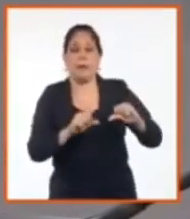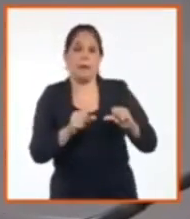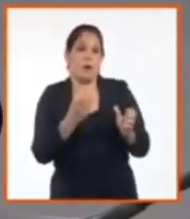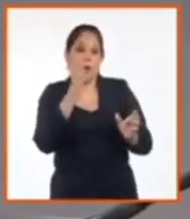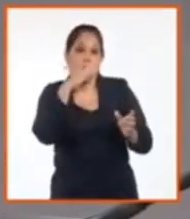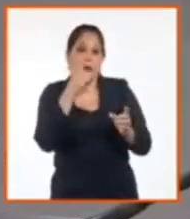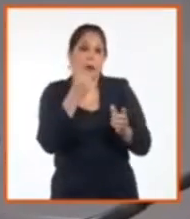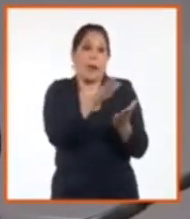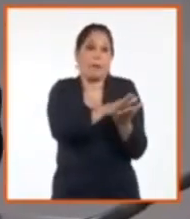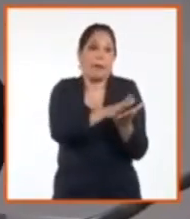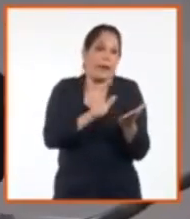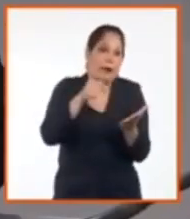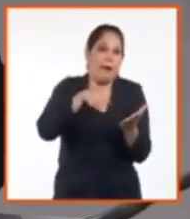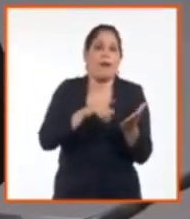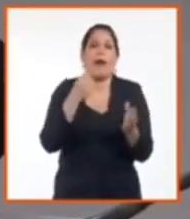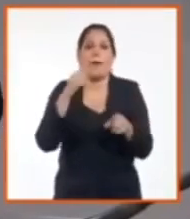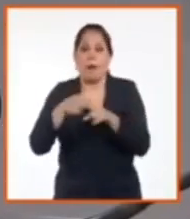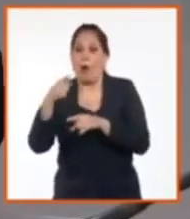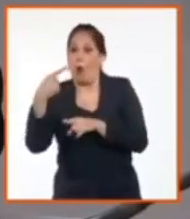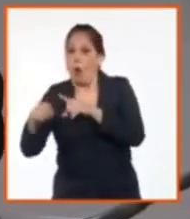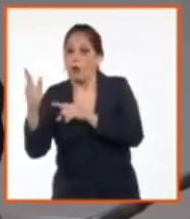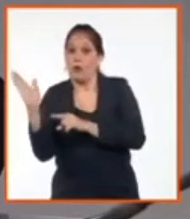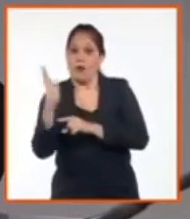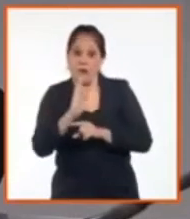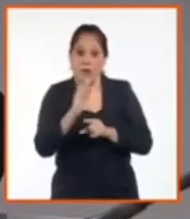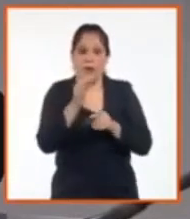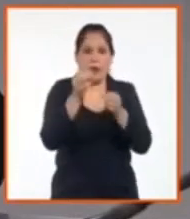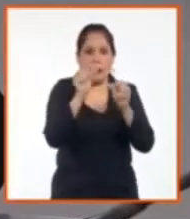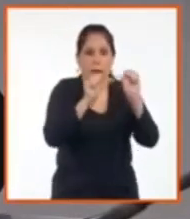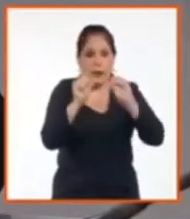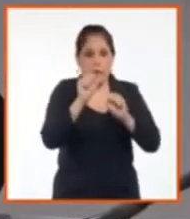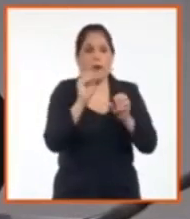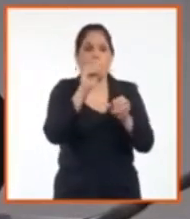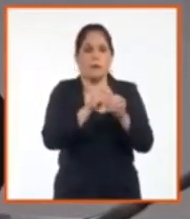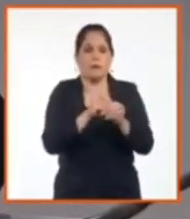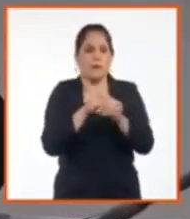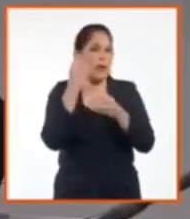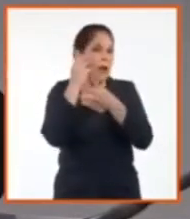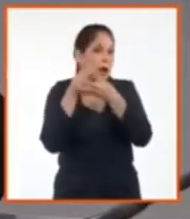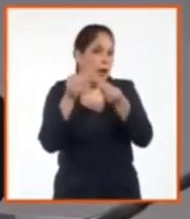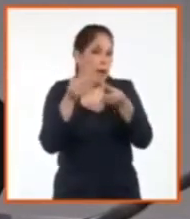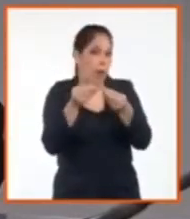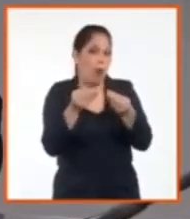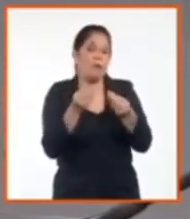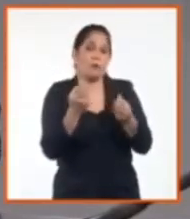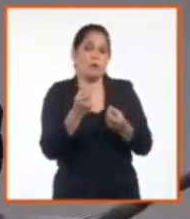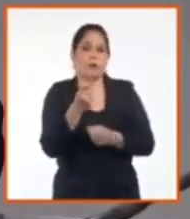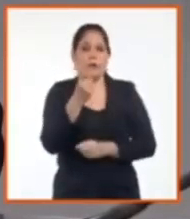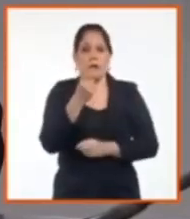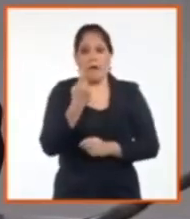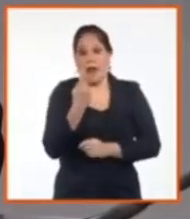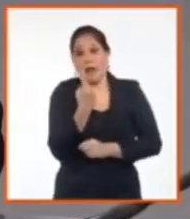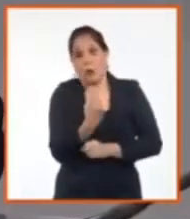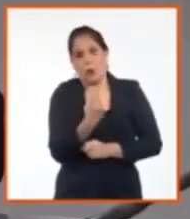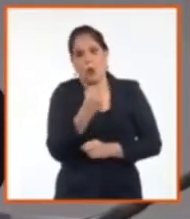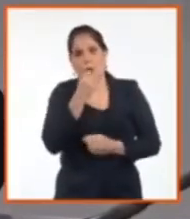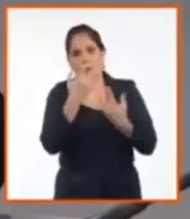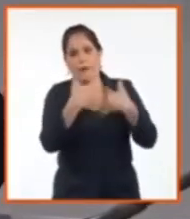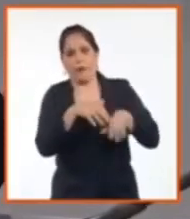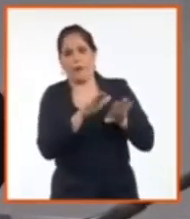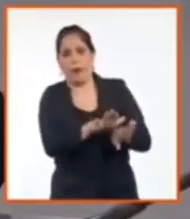poner el ejemplo como en este momento tenemos, hay un medicamento que utiliza 14 componentes y tenemos 13 y falta, entonces no se puede fabricar.